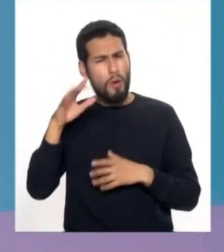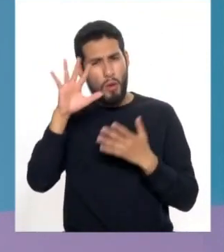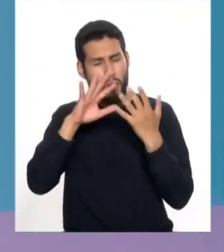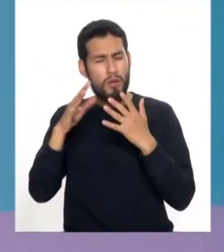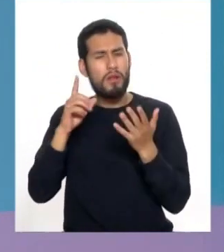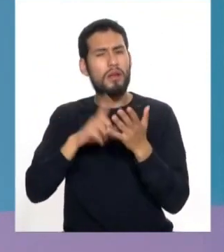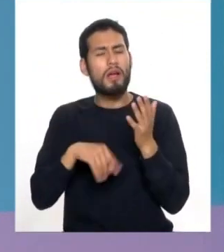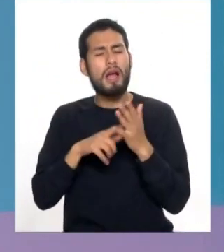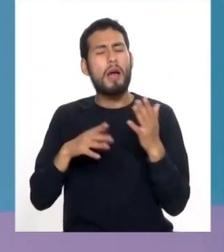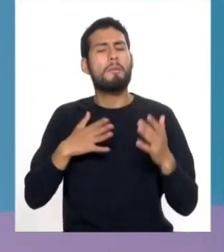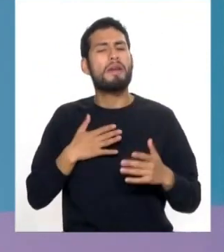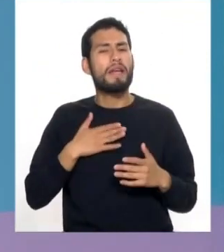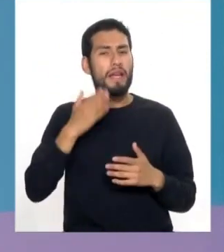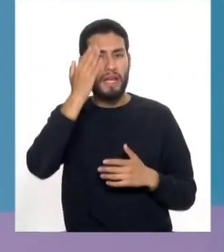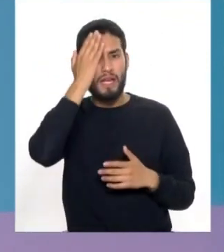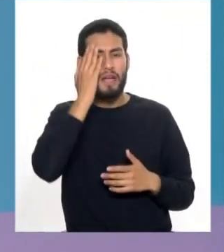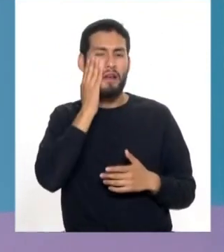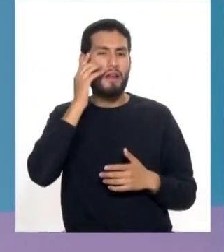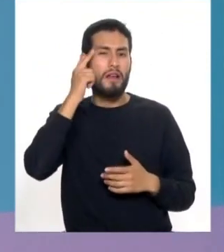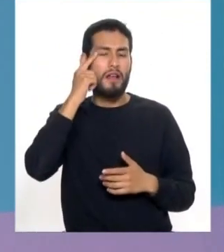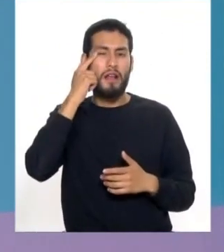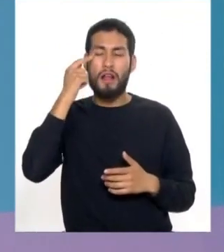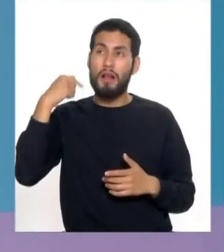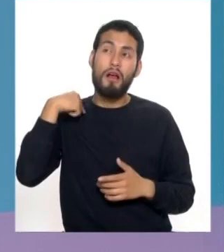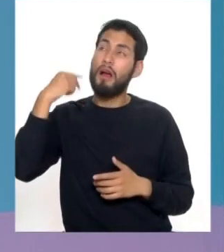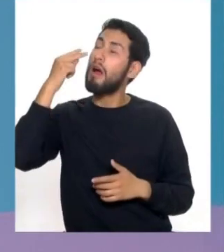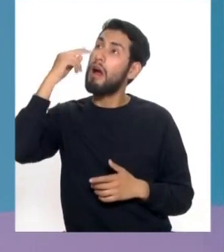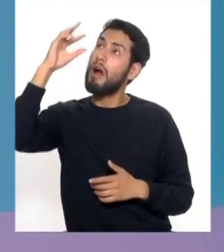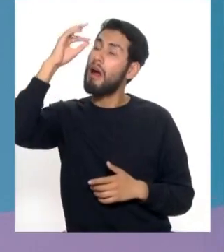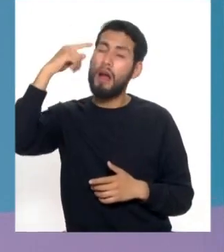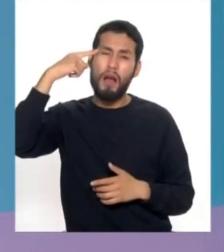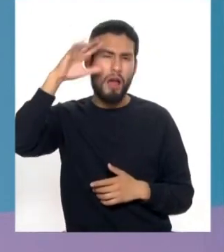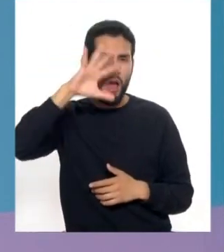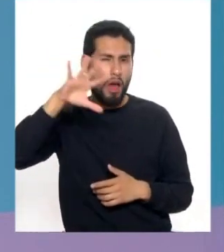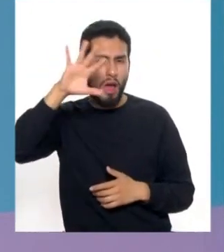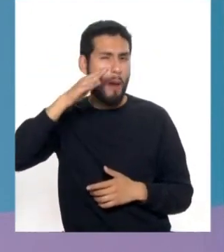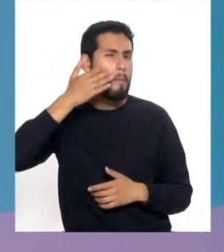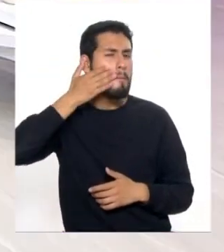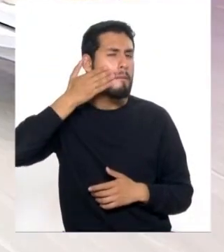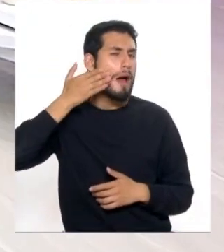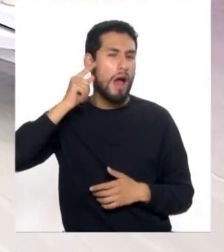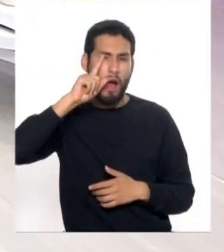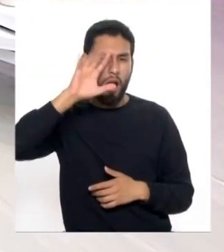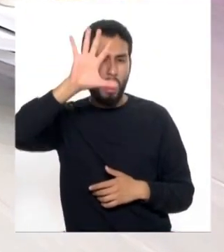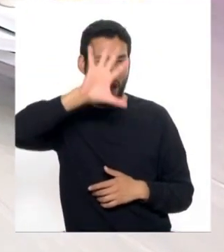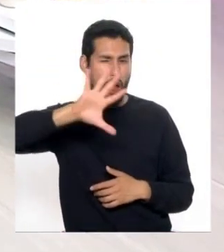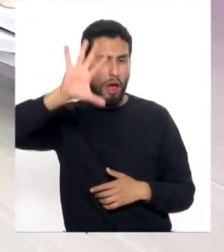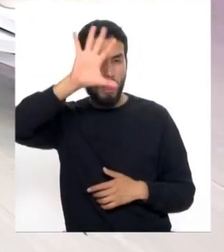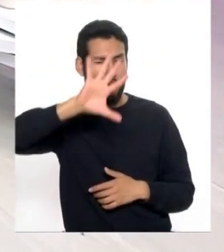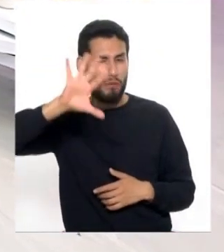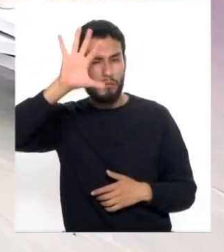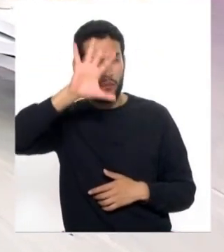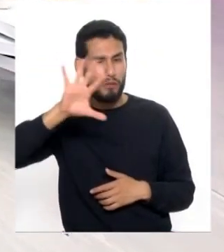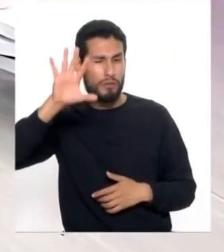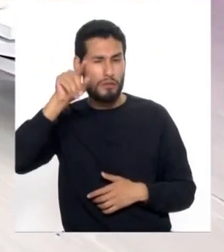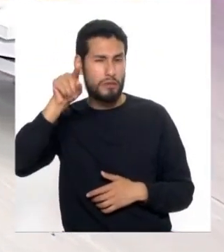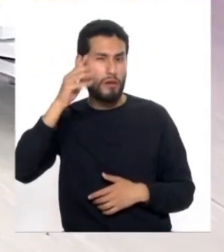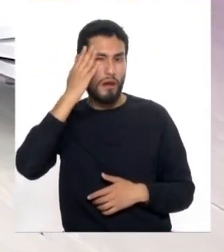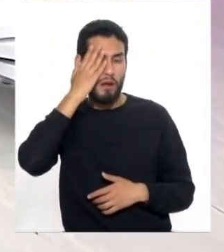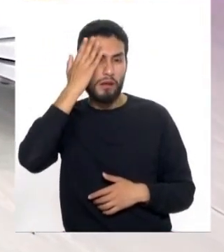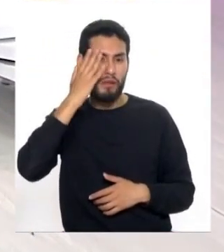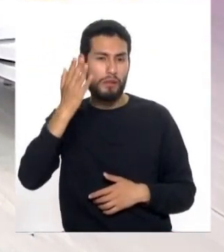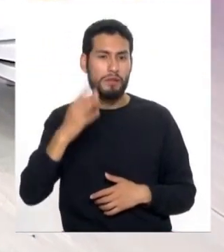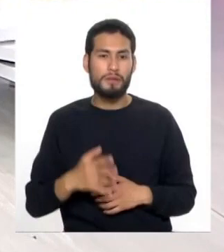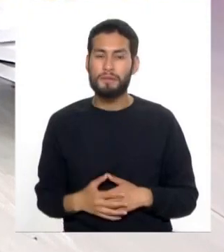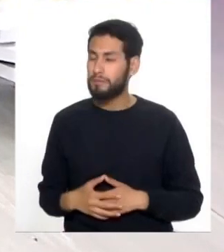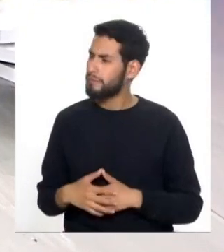lado derecho. Totalmente, digamos, veo blanco, no veo claro blanco, veo con esa vista. ¿Recuerdas